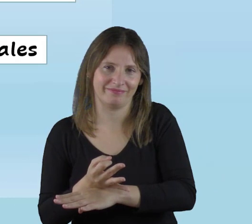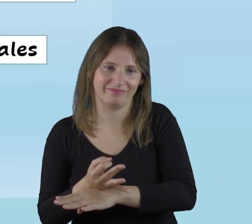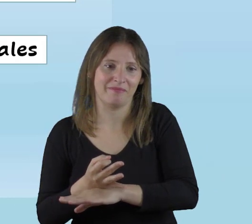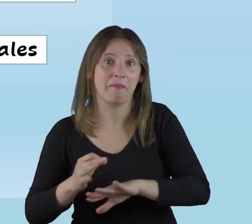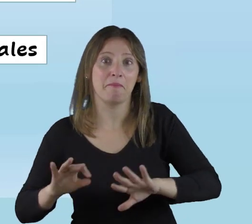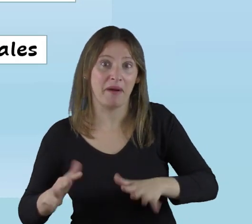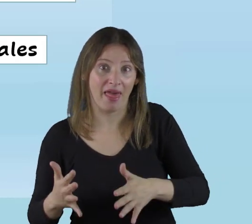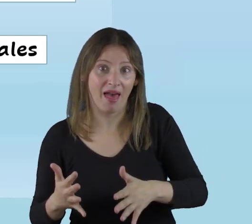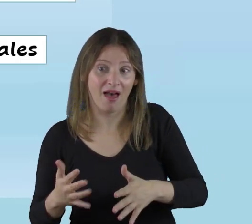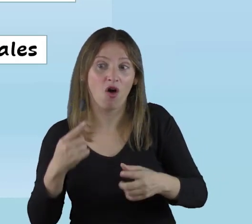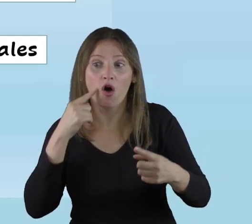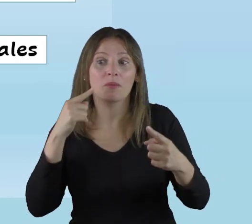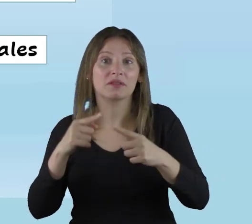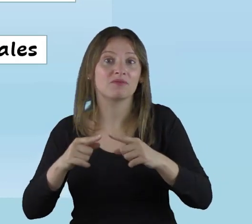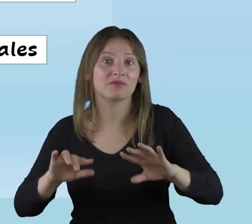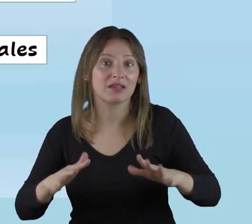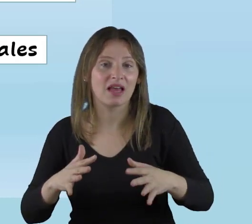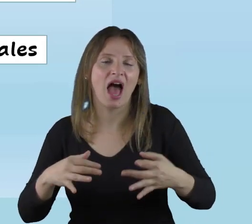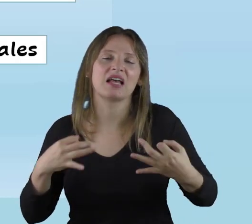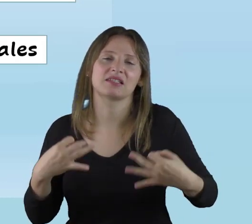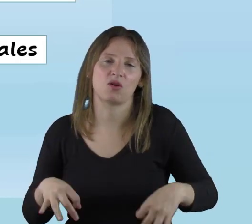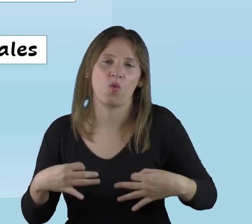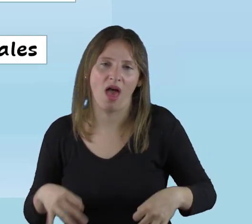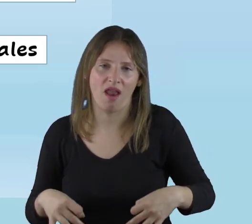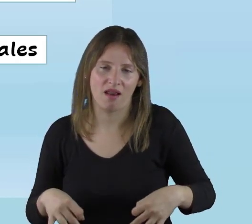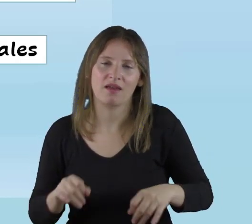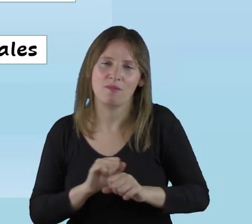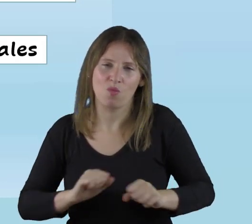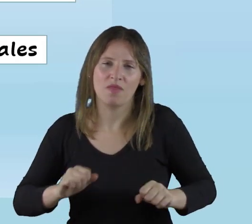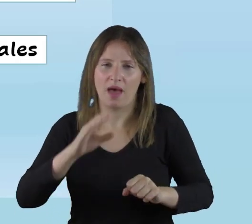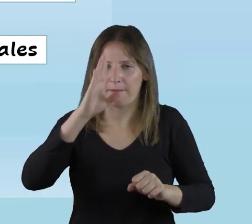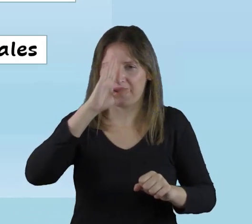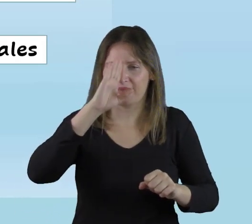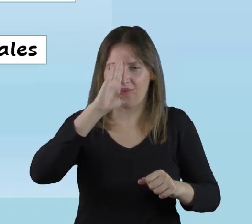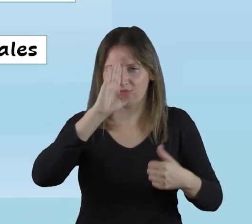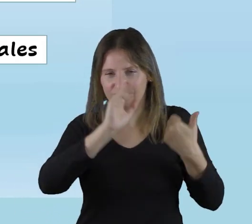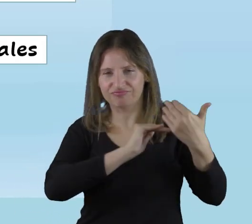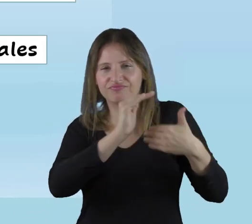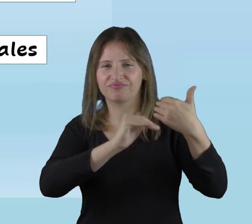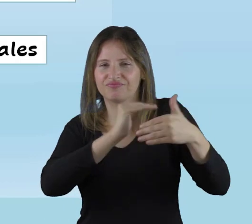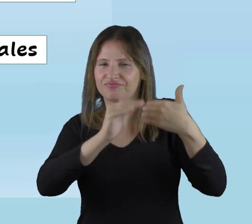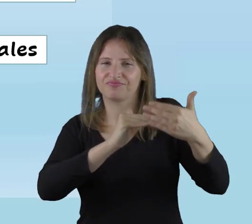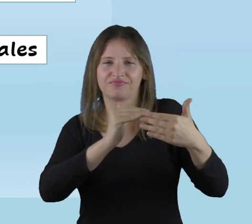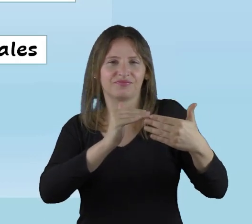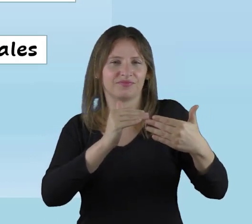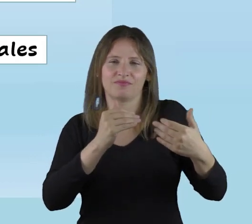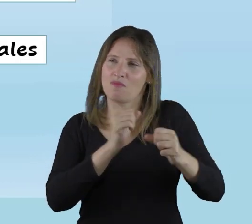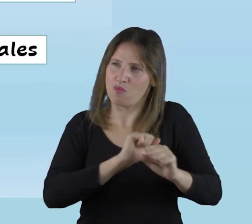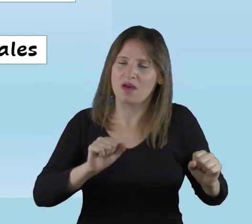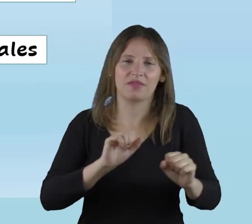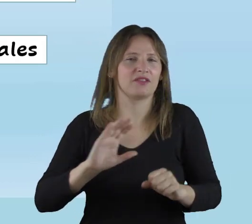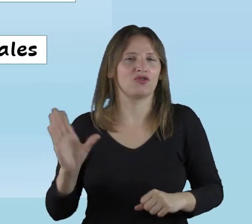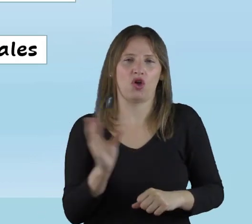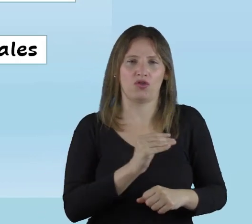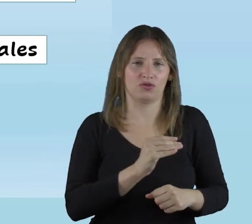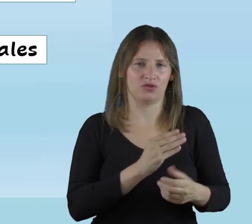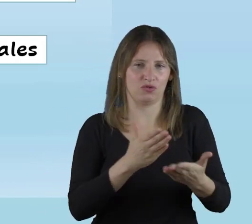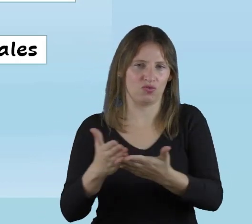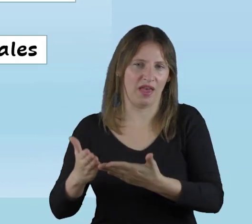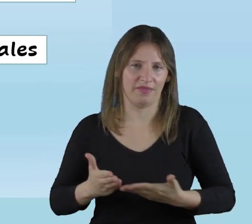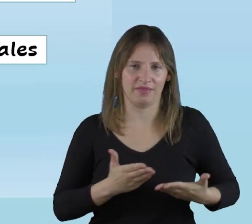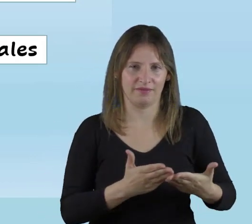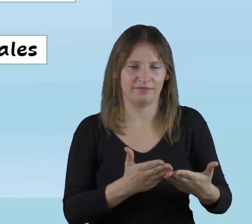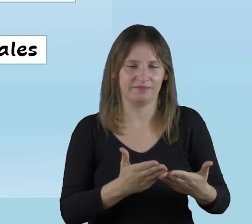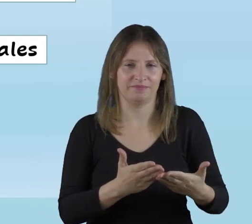estilo de enseñanza para de esa forma asegurar aprendizajes en